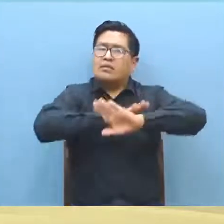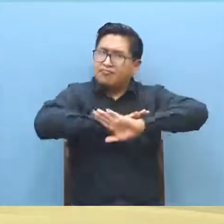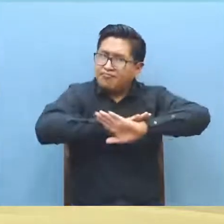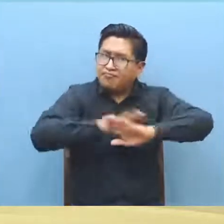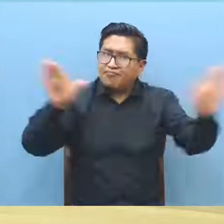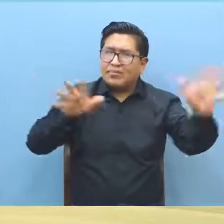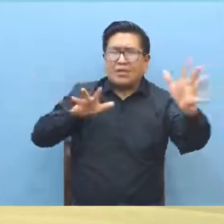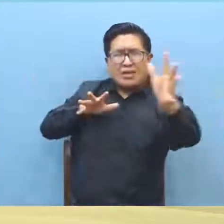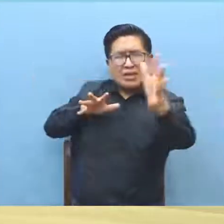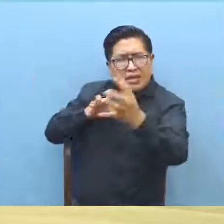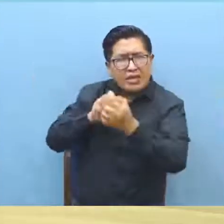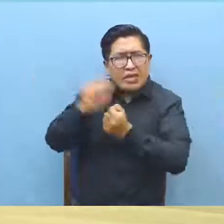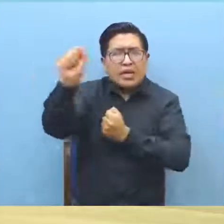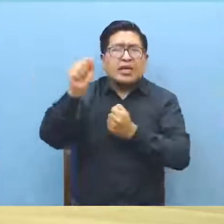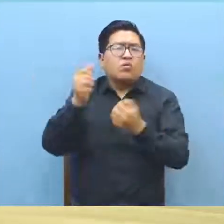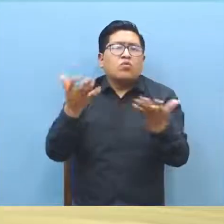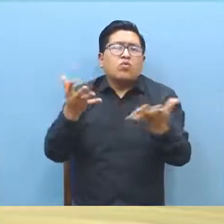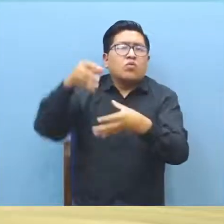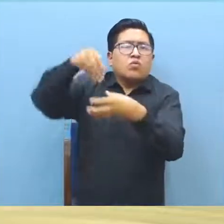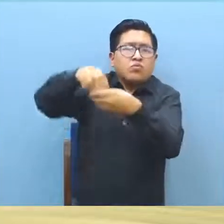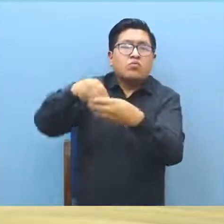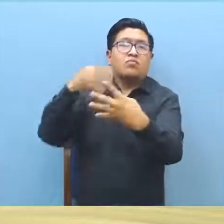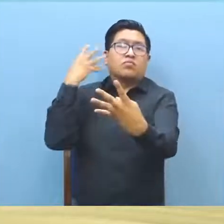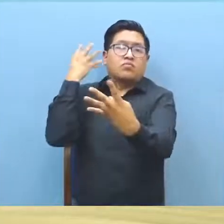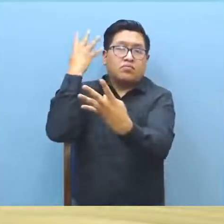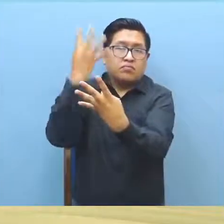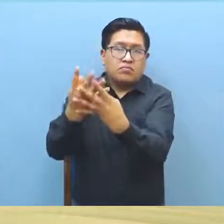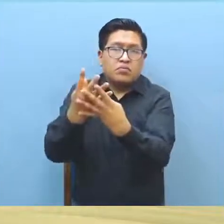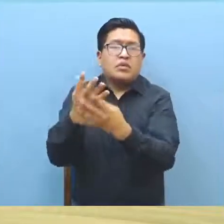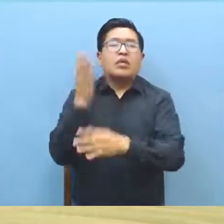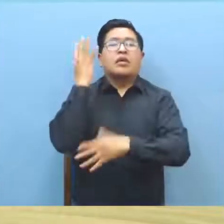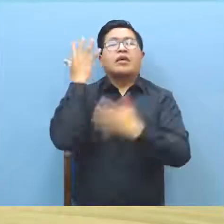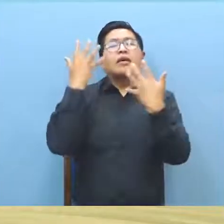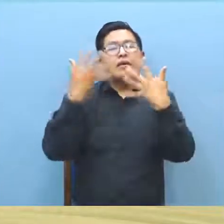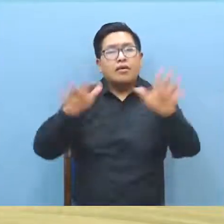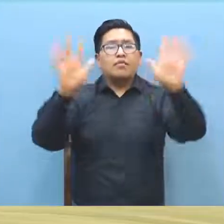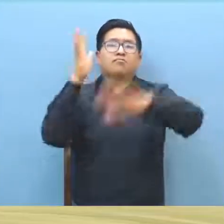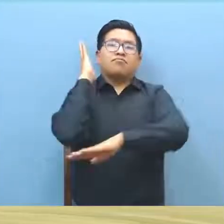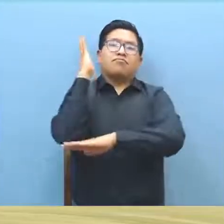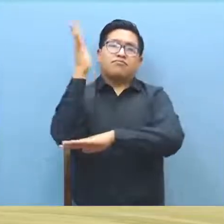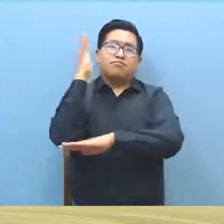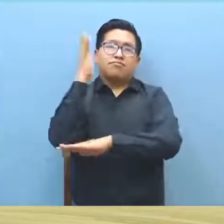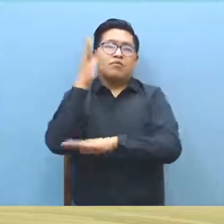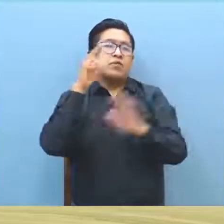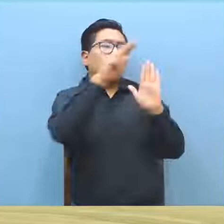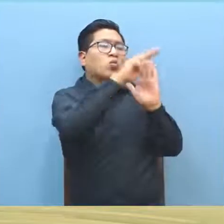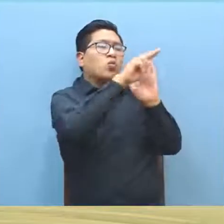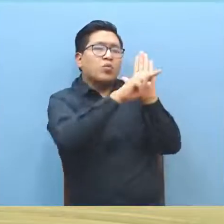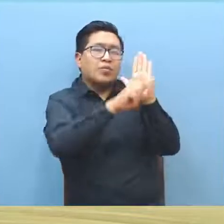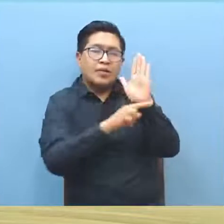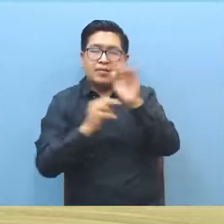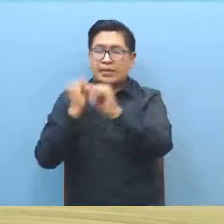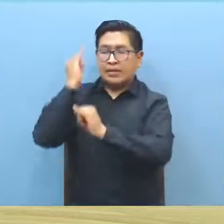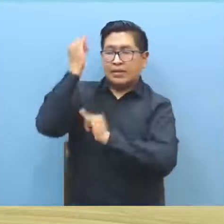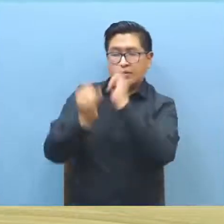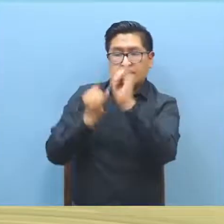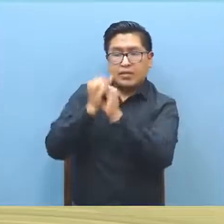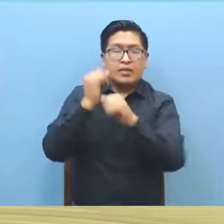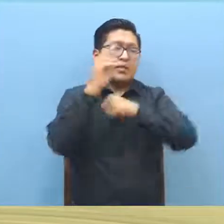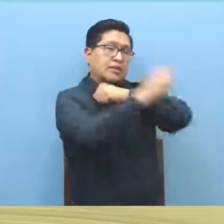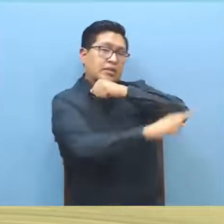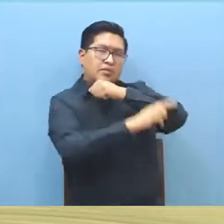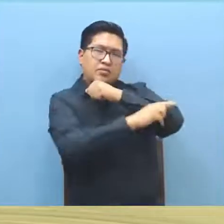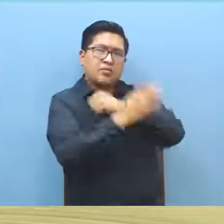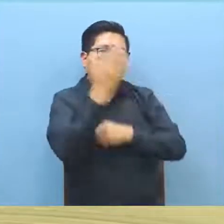evitar hechos contra la dignidad humana en contextos de encierro socializó la normativa nacional e internacional para la prevención de hechos de tortura y trato